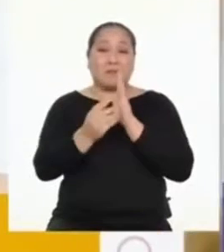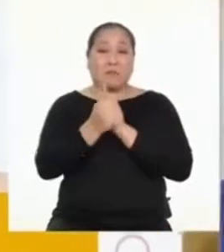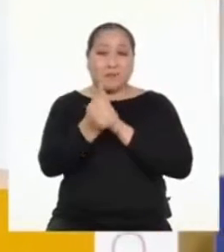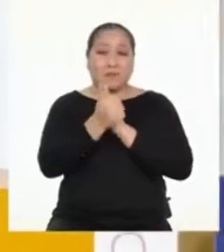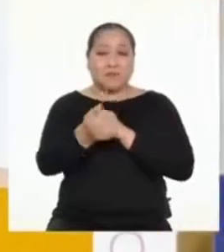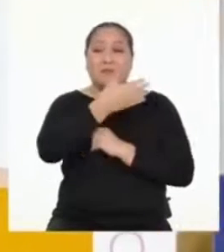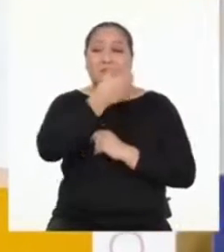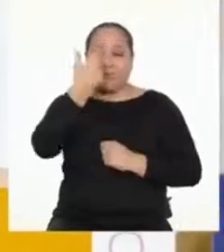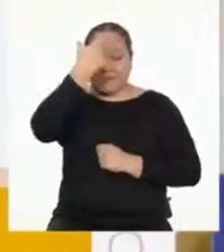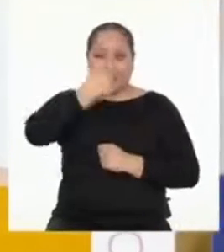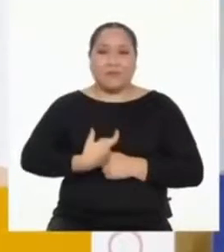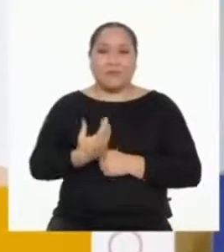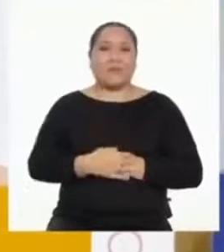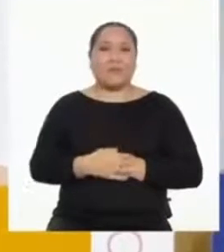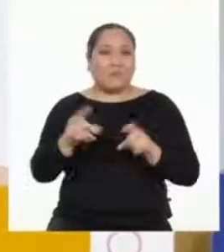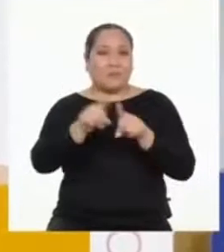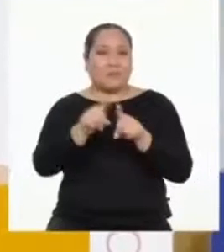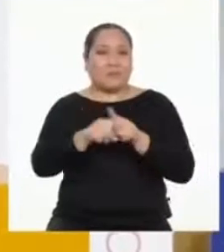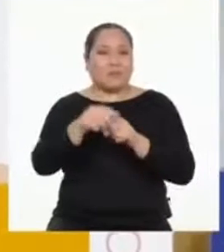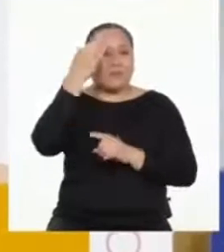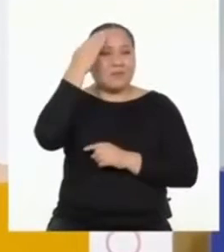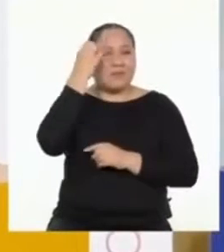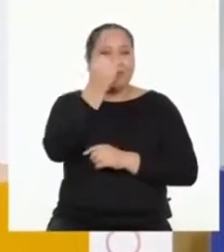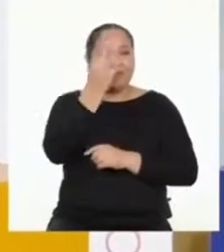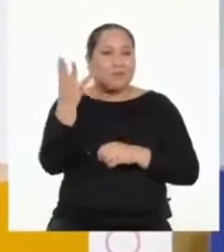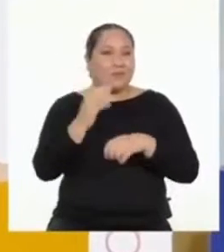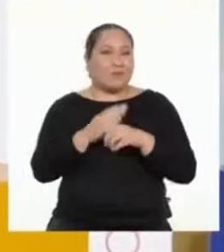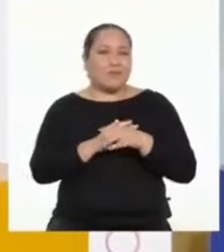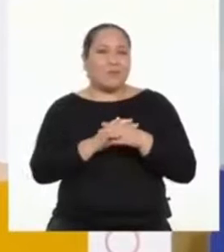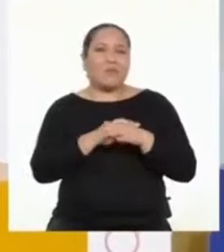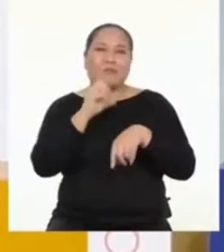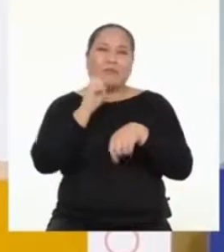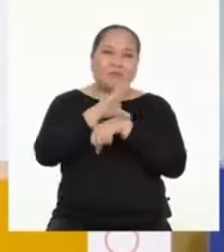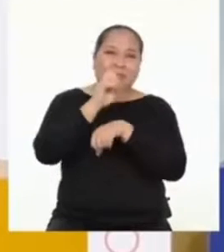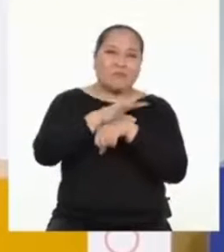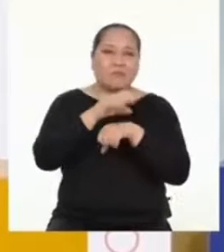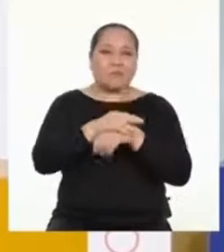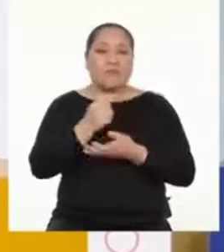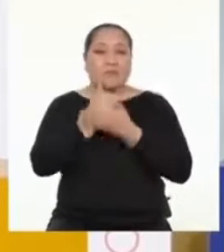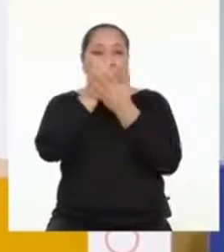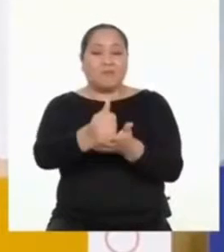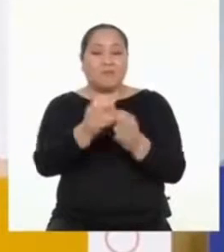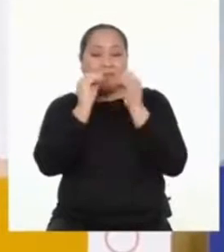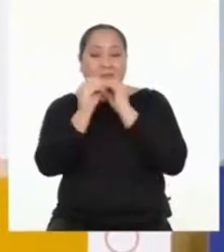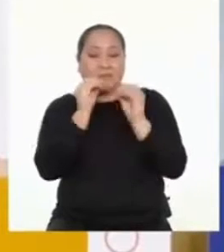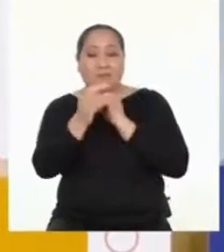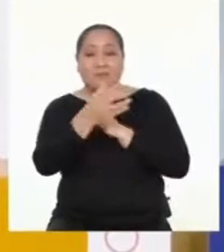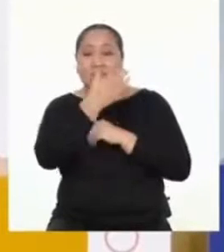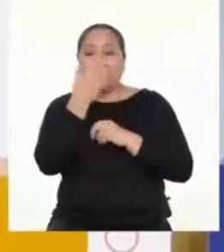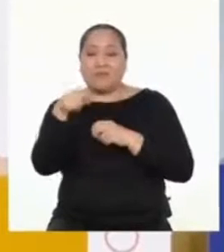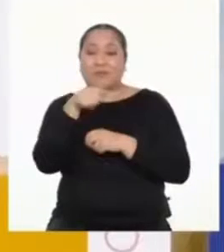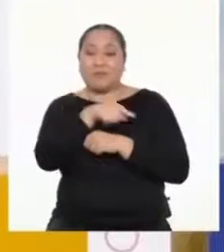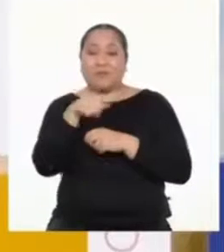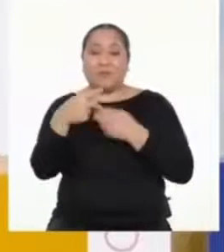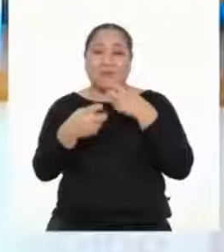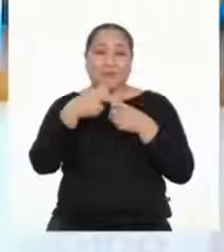como personas. Además, ya sabemos algunos trucos y herramientas que nos permitirán enfrentar mejor las dificultades que se nos